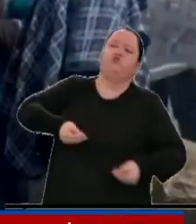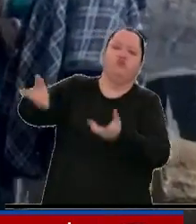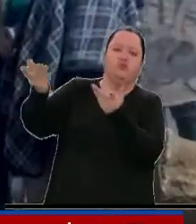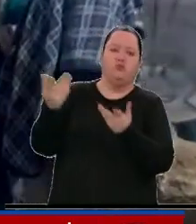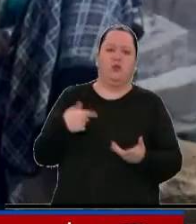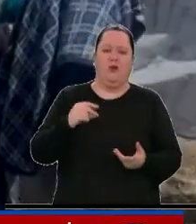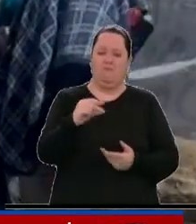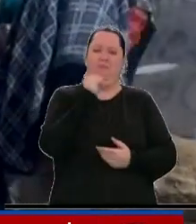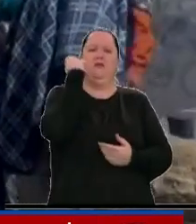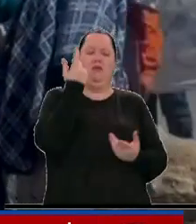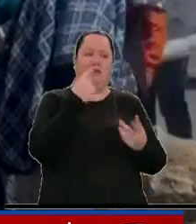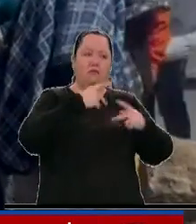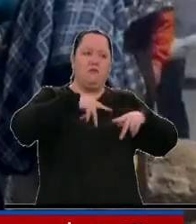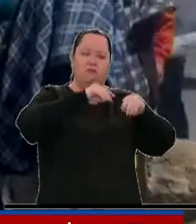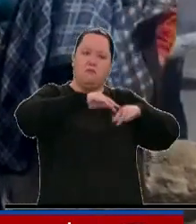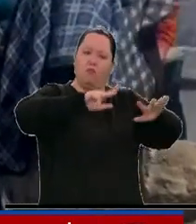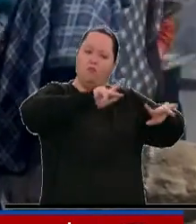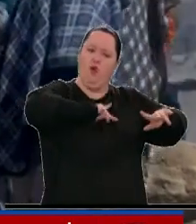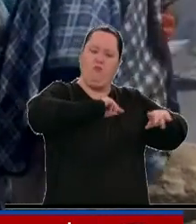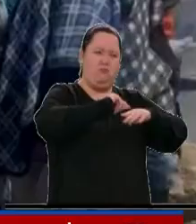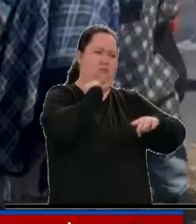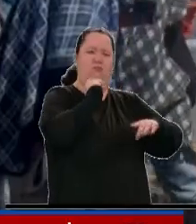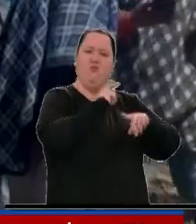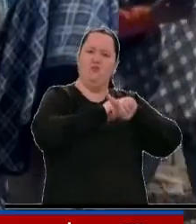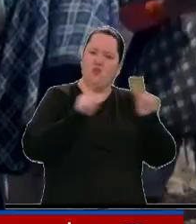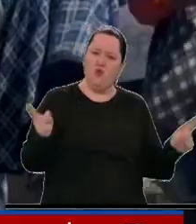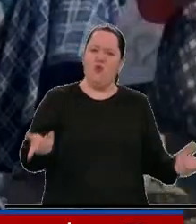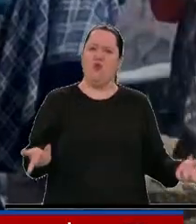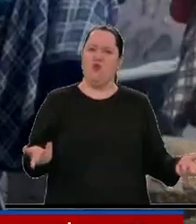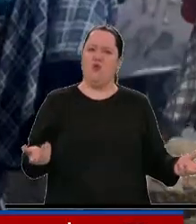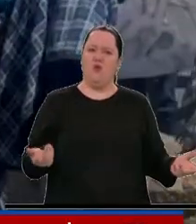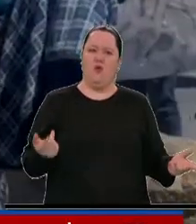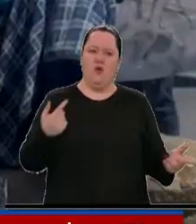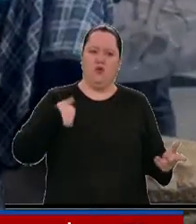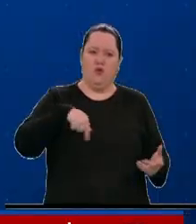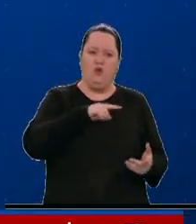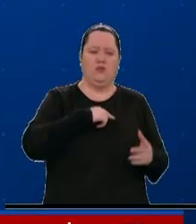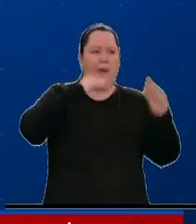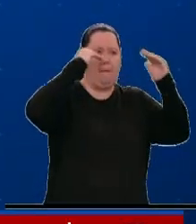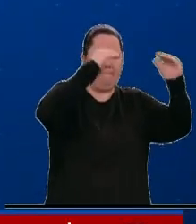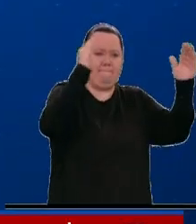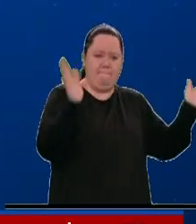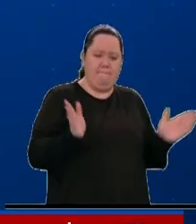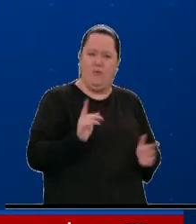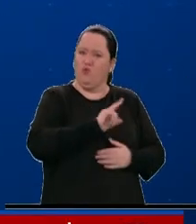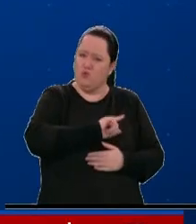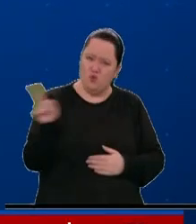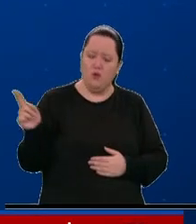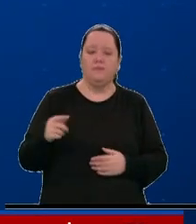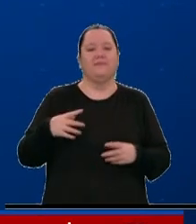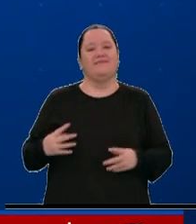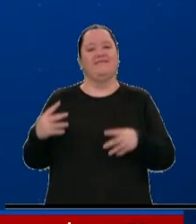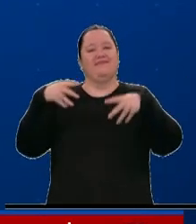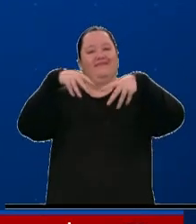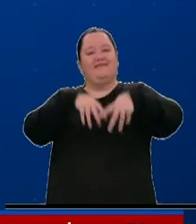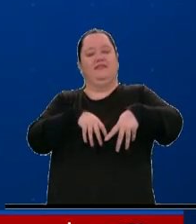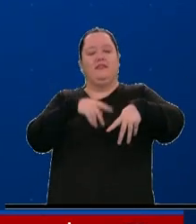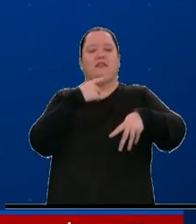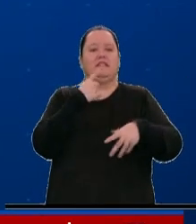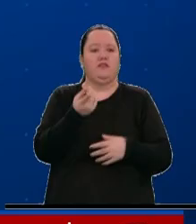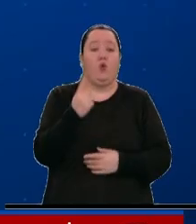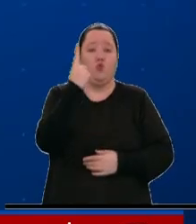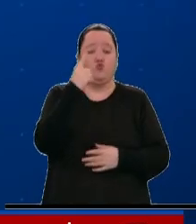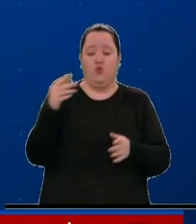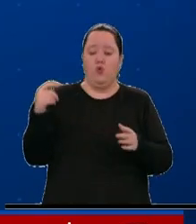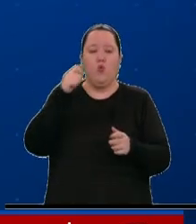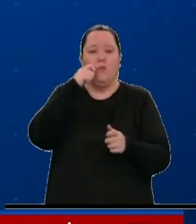saquen de nuestras propias propiedades, que no nos delimiten. Según los manifestantes, solo estará habilitado un